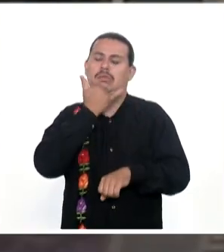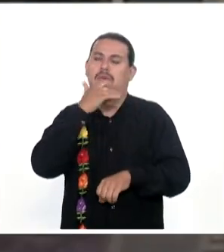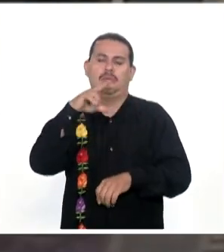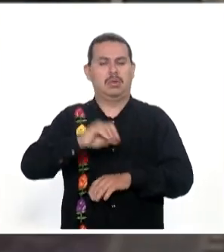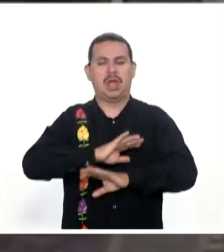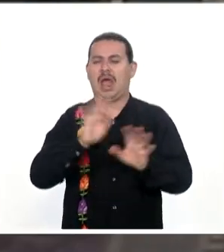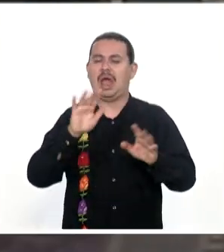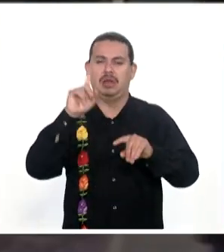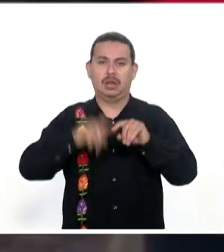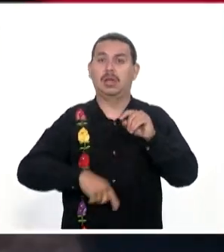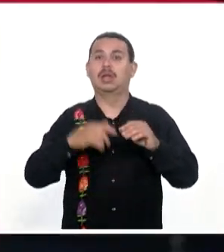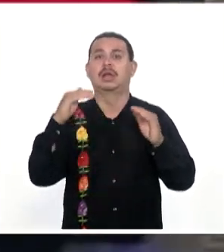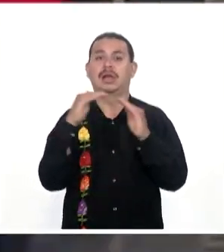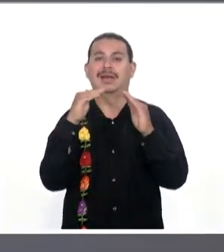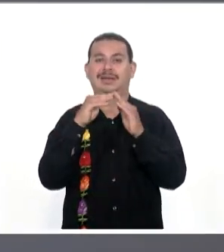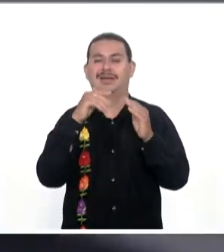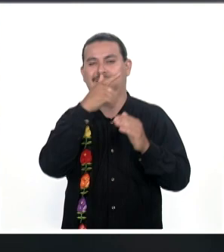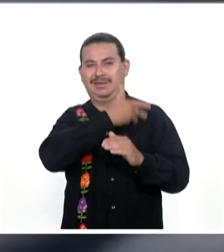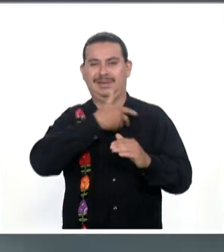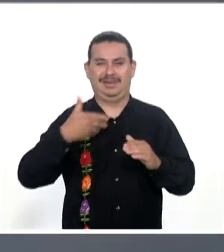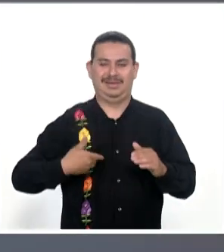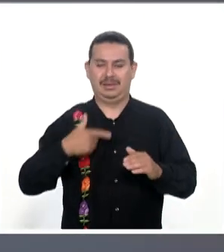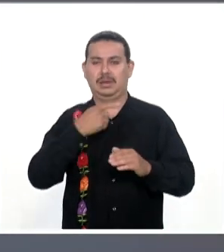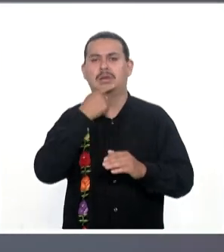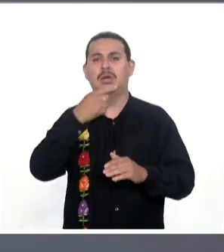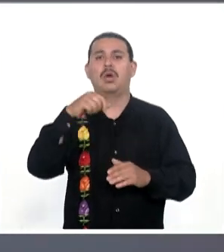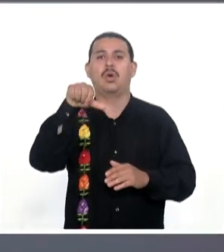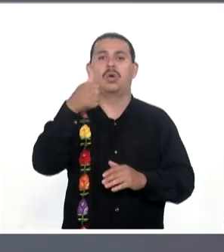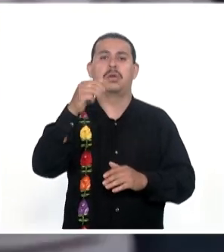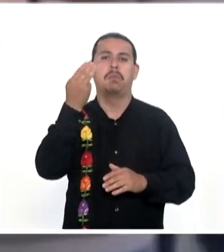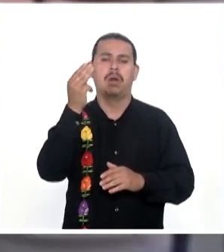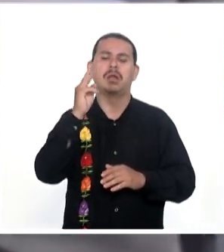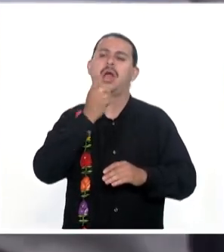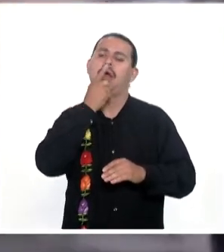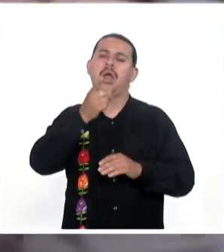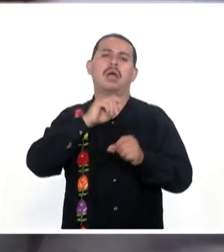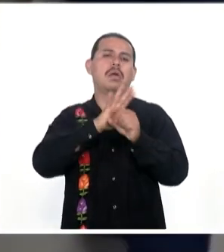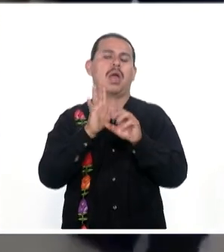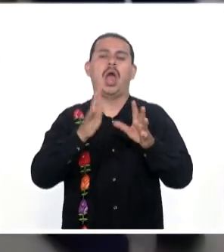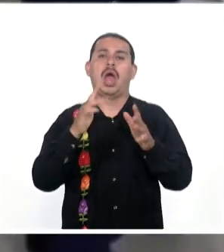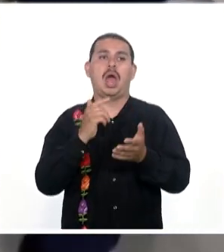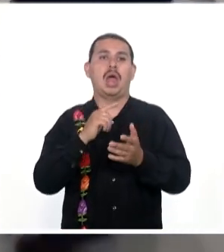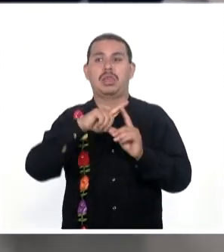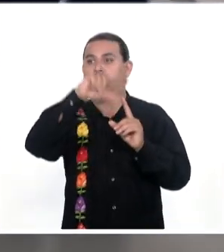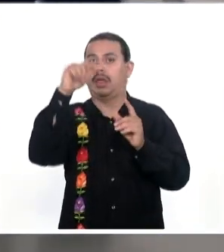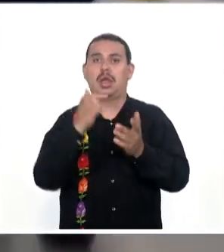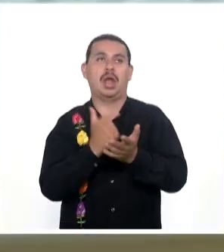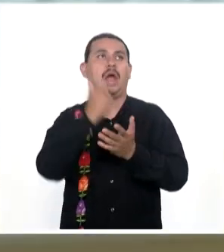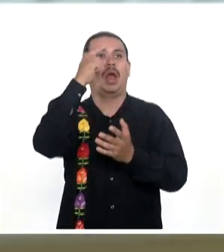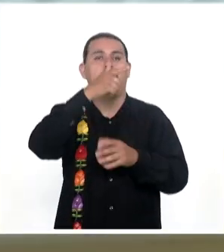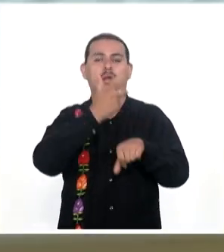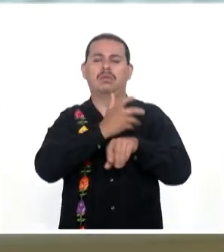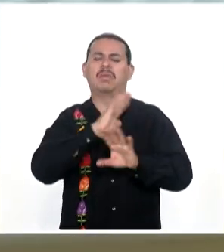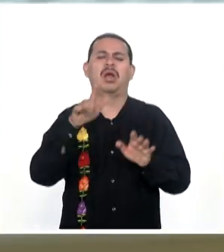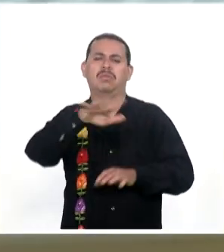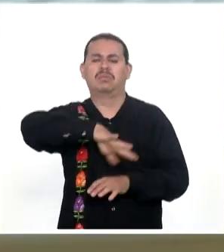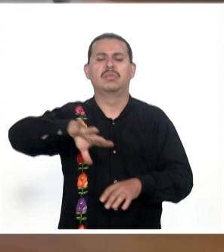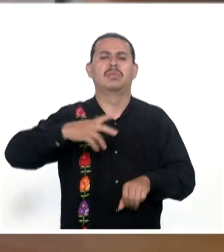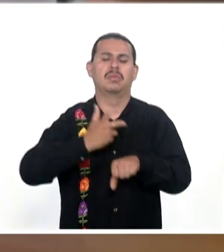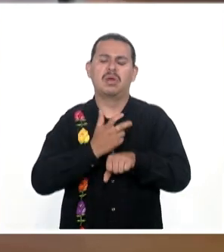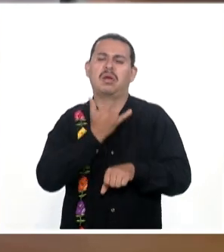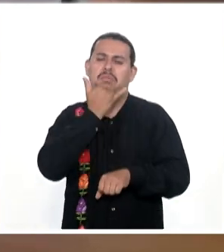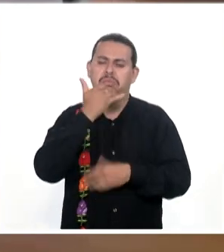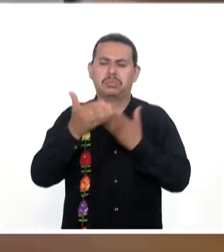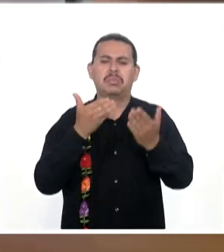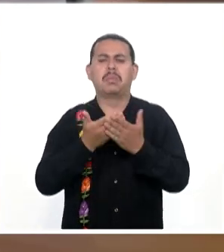Blanca ha anunciado que a partir del 11 de mayo se dejaría de considerar la pandemia emergencia nacional, lo que implica que el gobierno pasará a